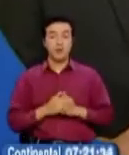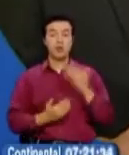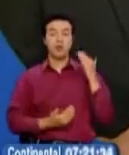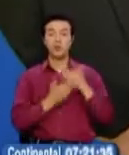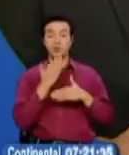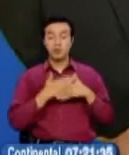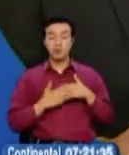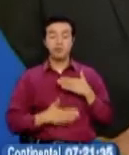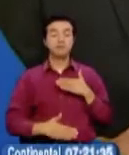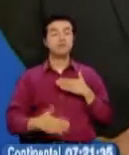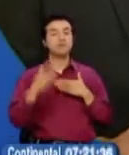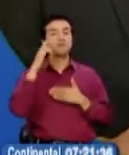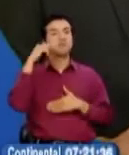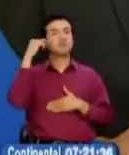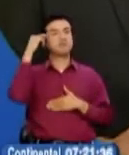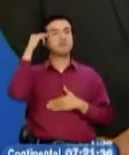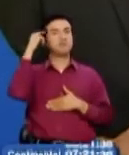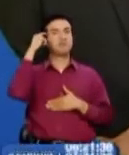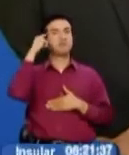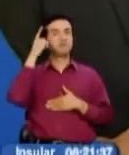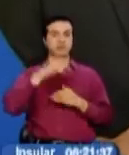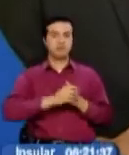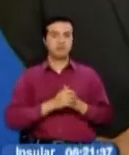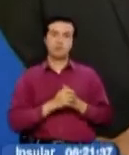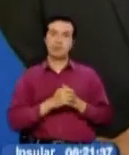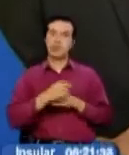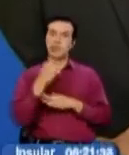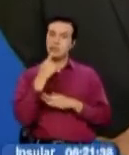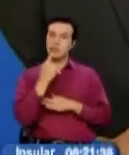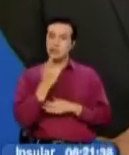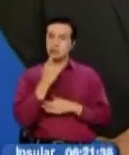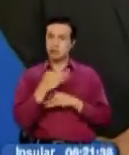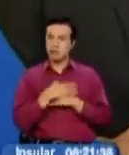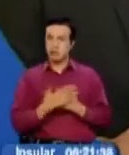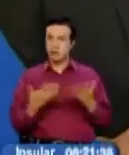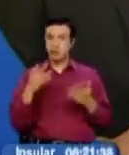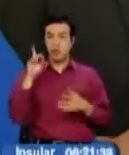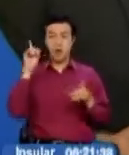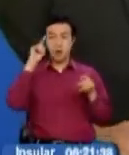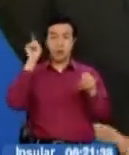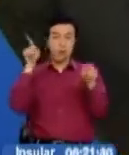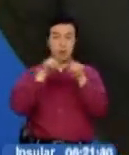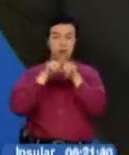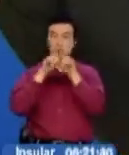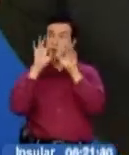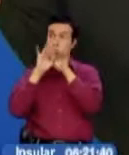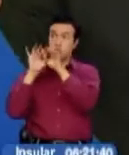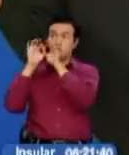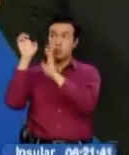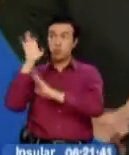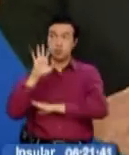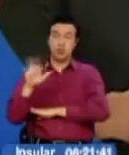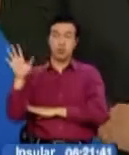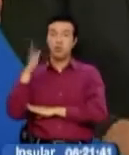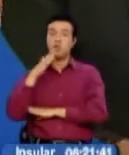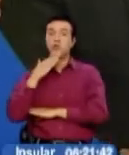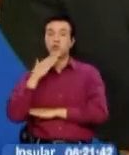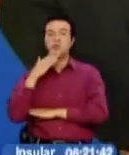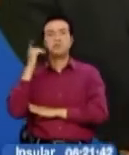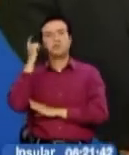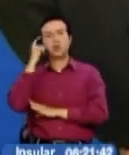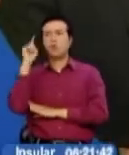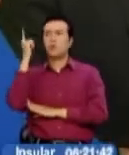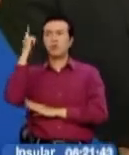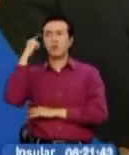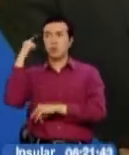escenario de reflexión. Se supone que estos acuerdos, grandes acuerdos, como la Unión Europea, intenta pensar de